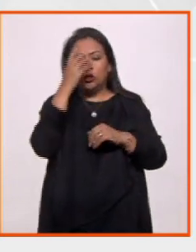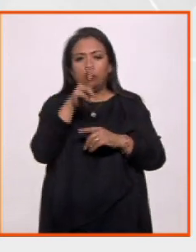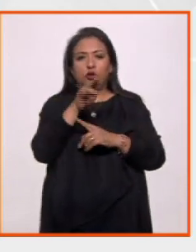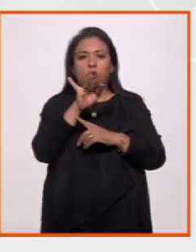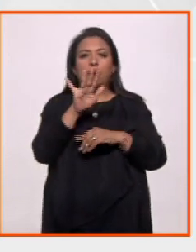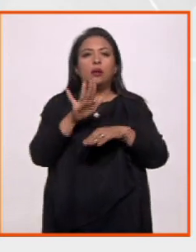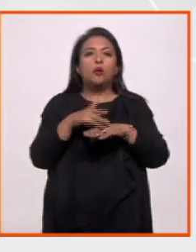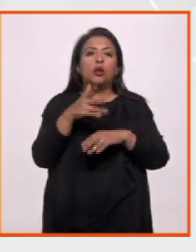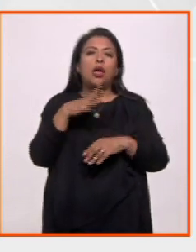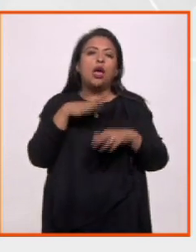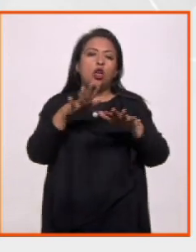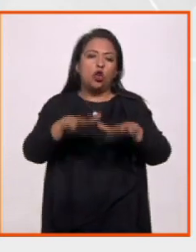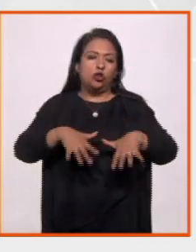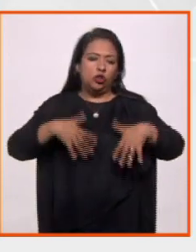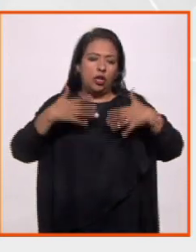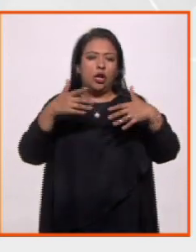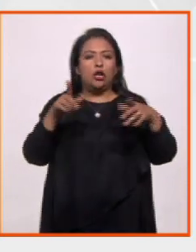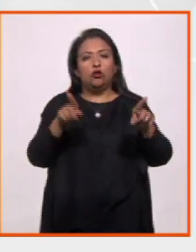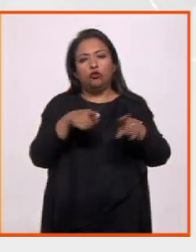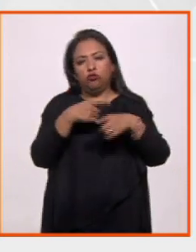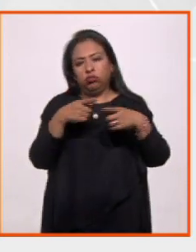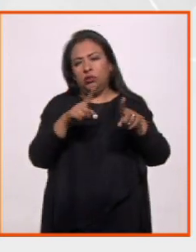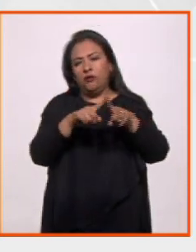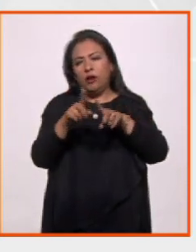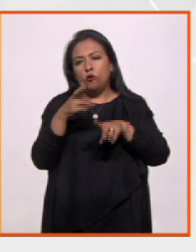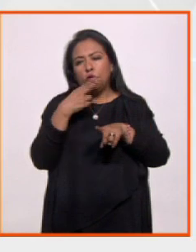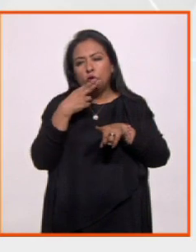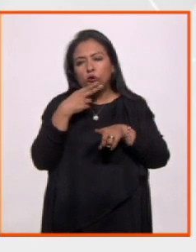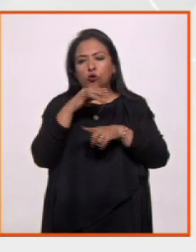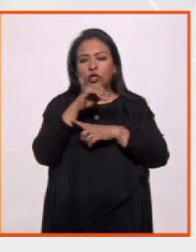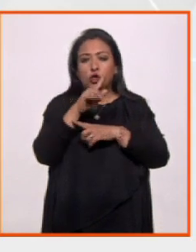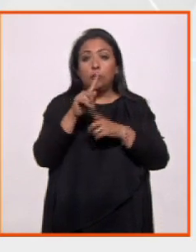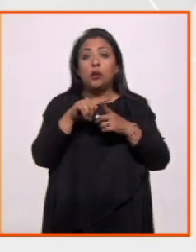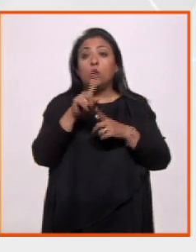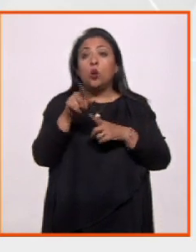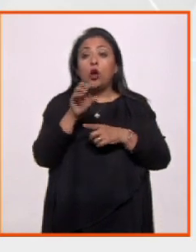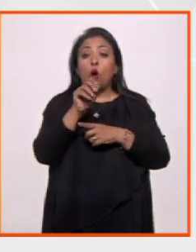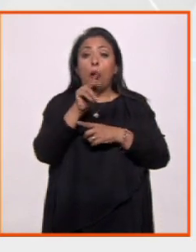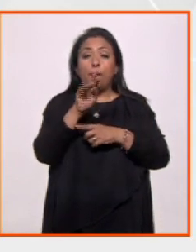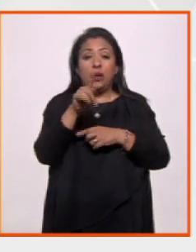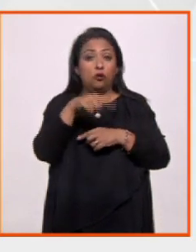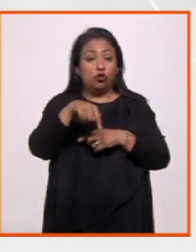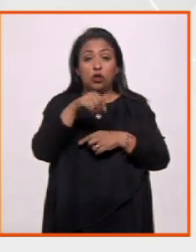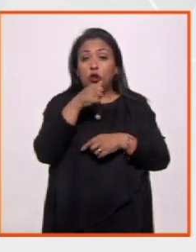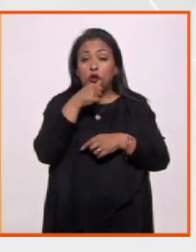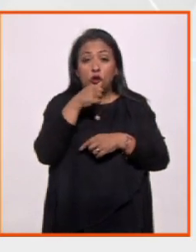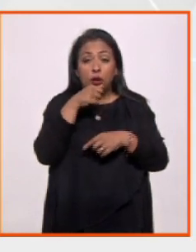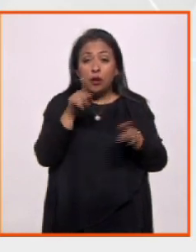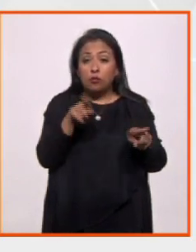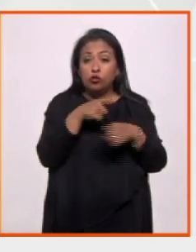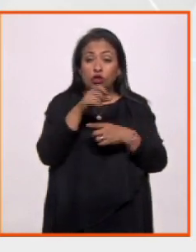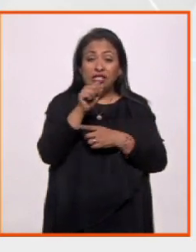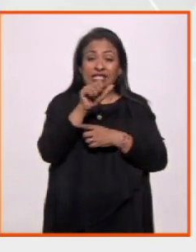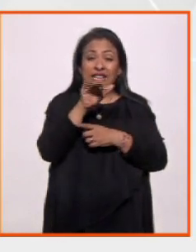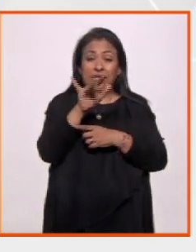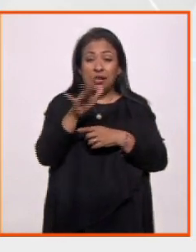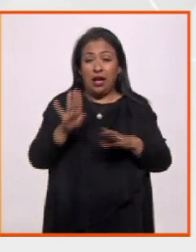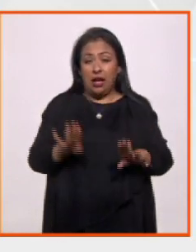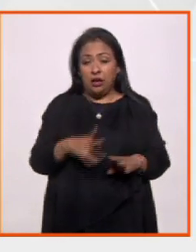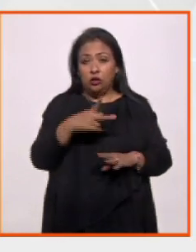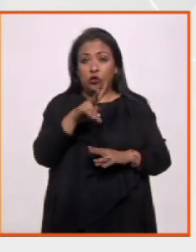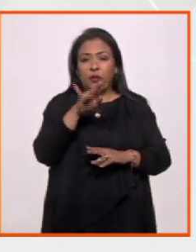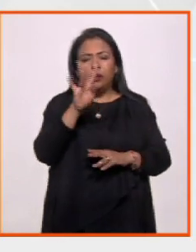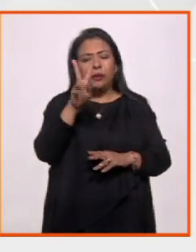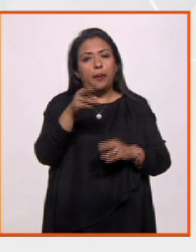fundamentalmente por sus conciertos, por su música instrumental, y de pronto se mencionan sus óperas. Si ustedes no han escuchado la música sacra de Vivaldi, se han